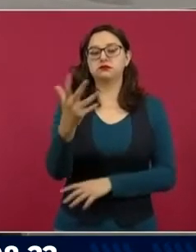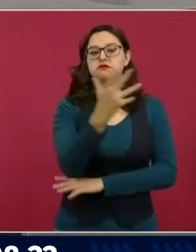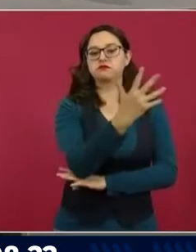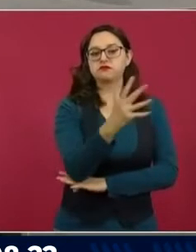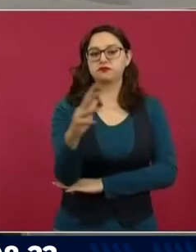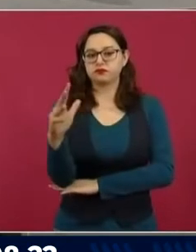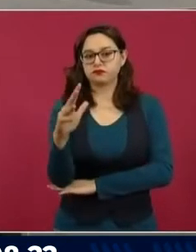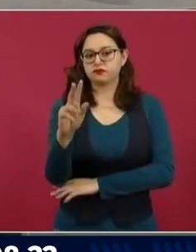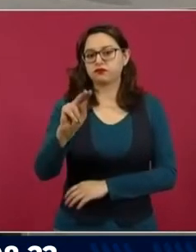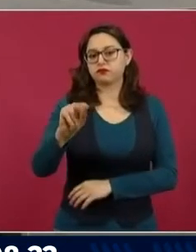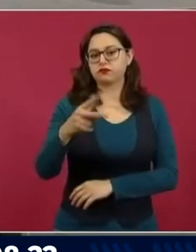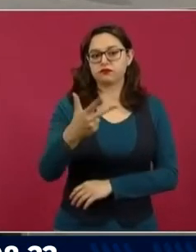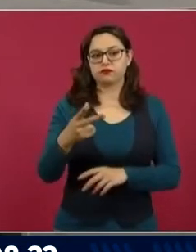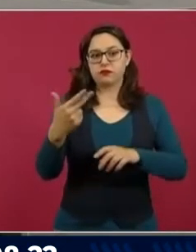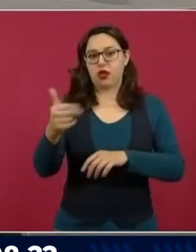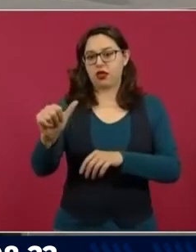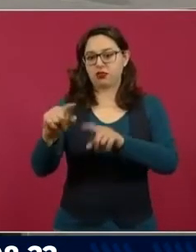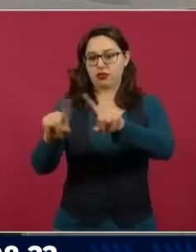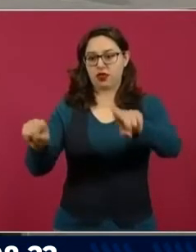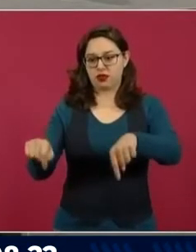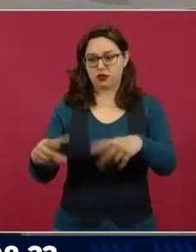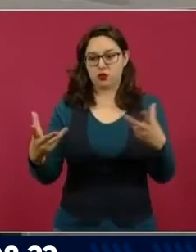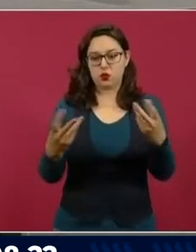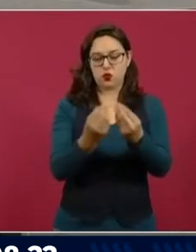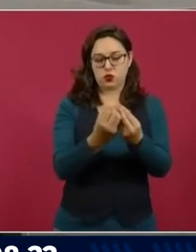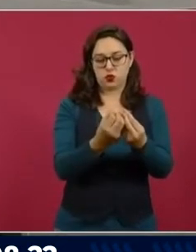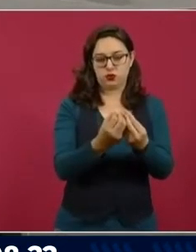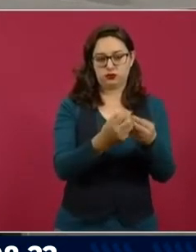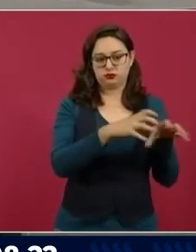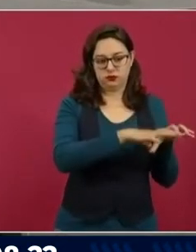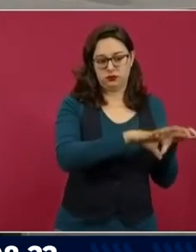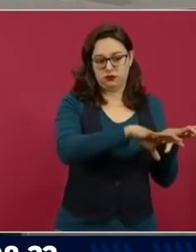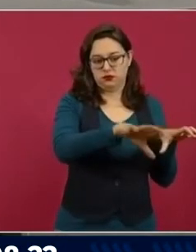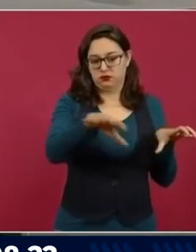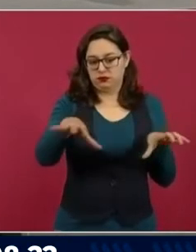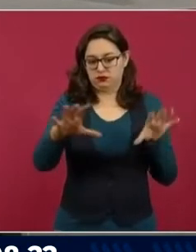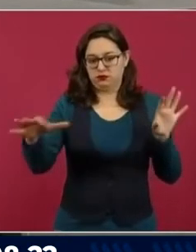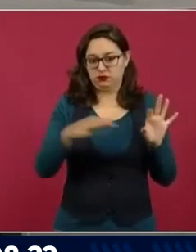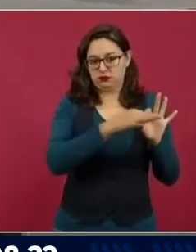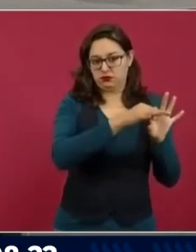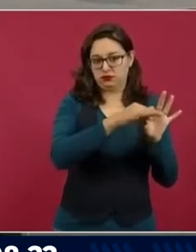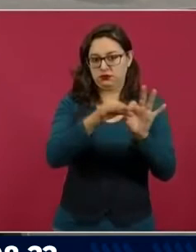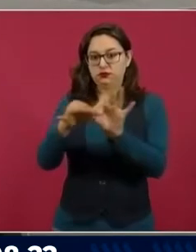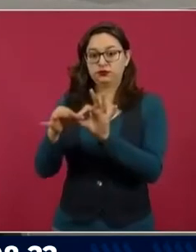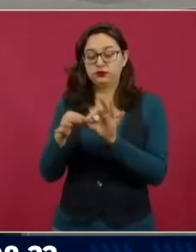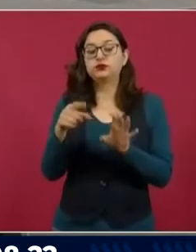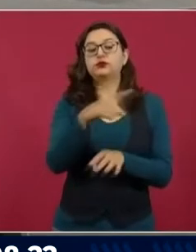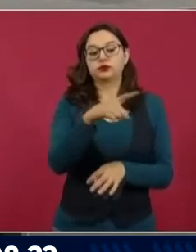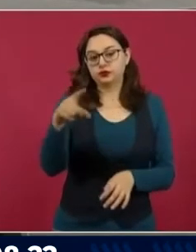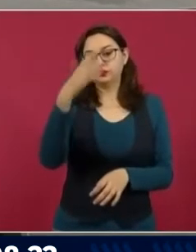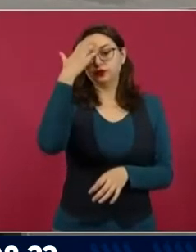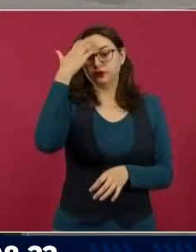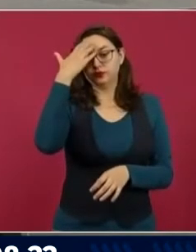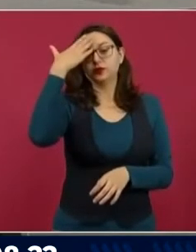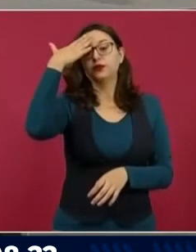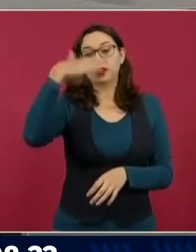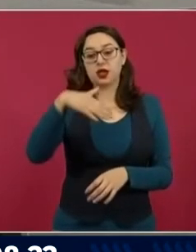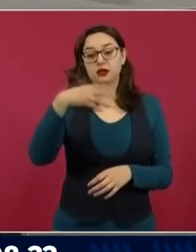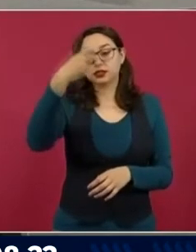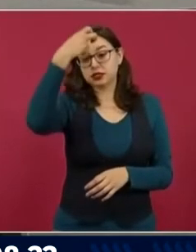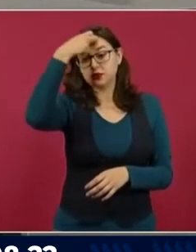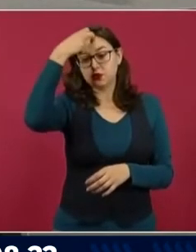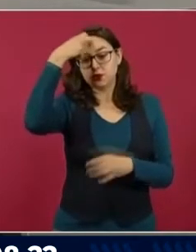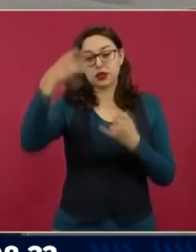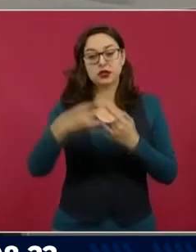88 hectáreas y una nueva cuarta sección, con lo que el bosque suma 744 hectáreas. Además, se